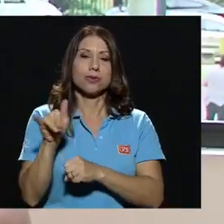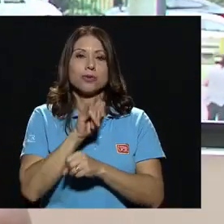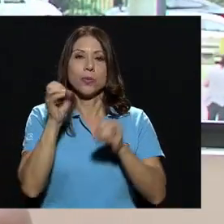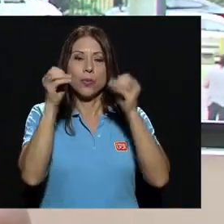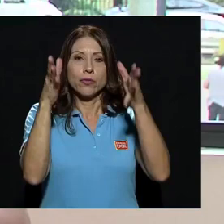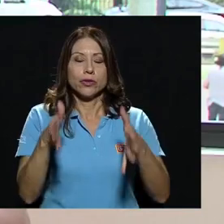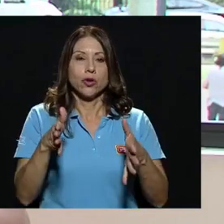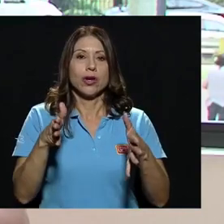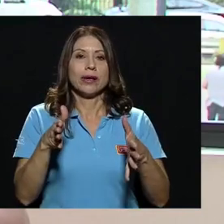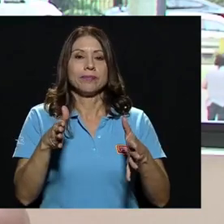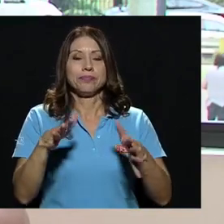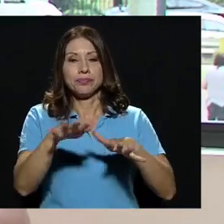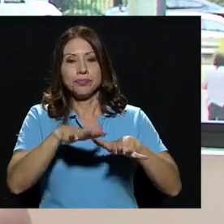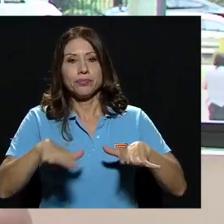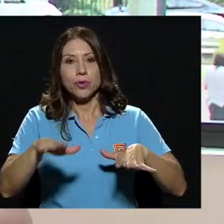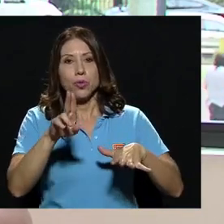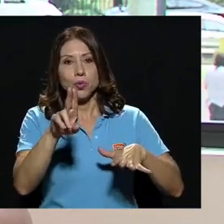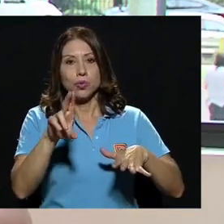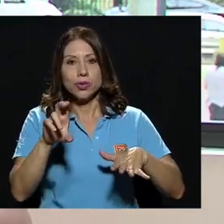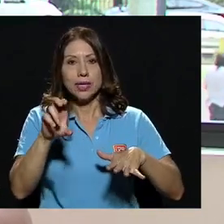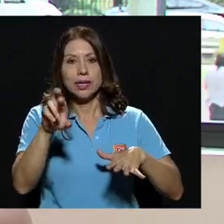en la sede de Occidente.